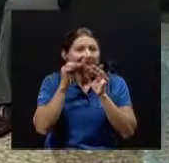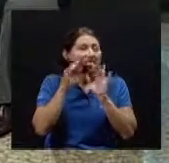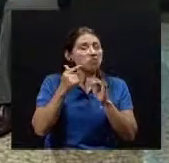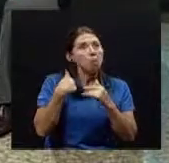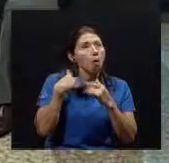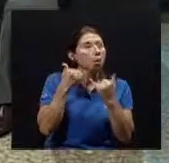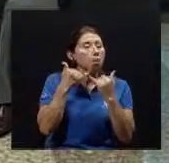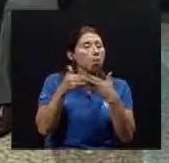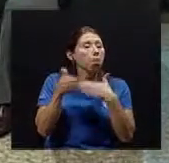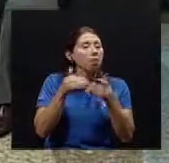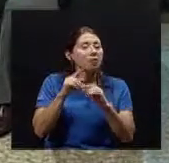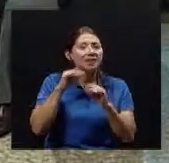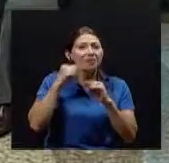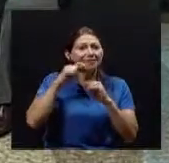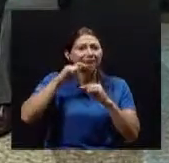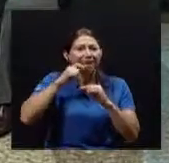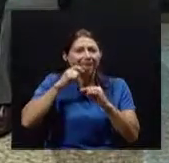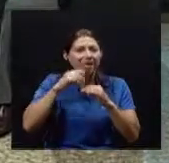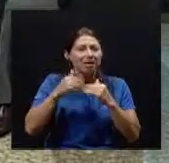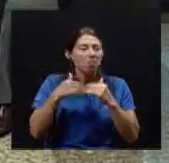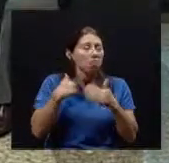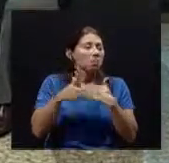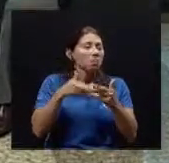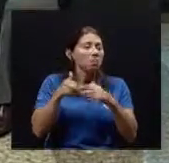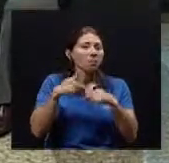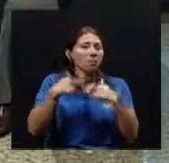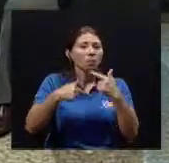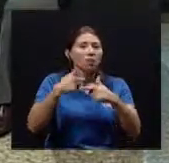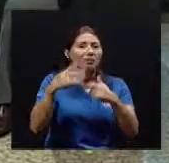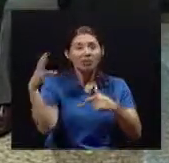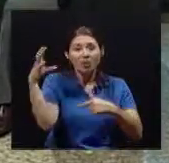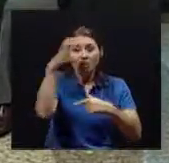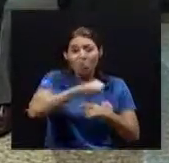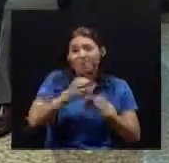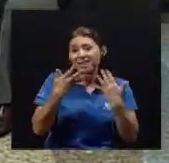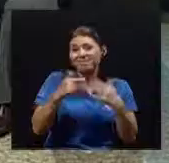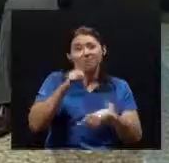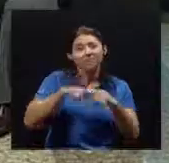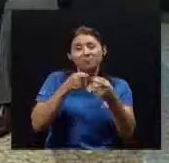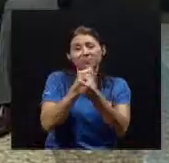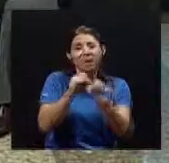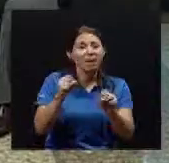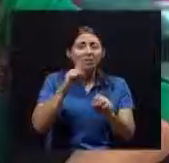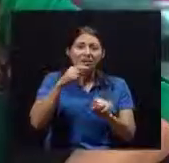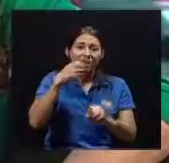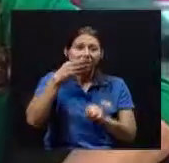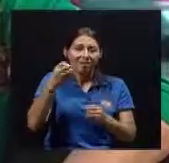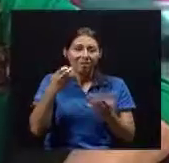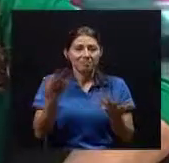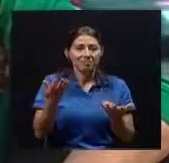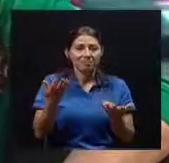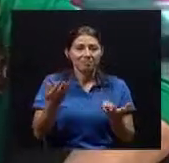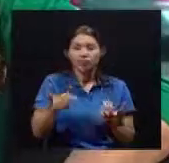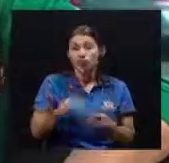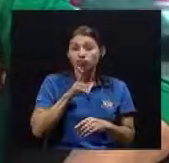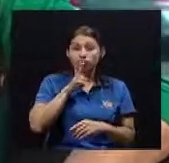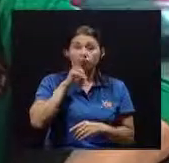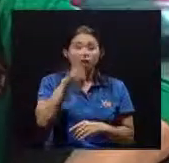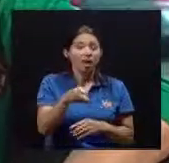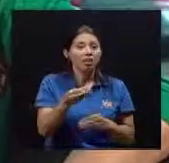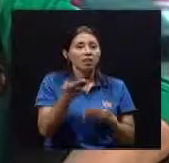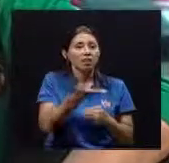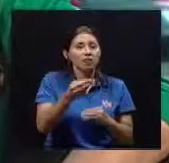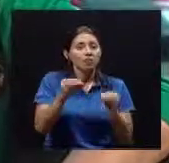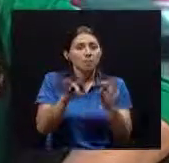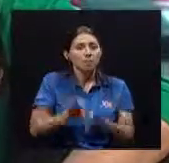Otro pedacito Me lo voy dejando Cuando me doy cuenta Ya la pieza No es reconstruible Si En realidad Bueno Hay cosas